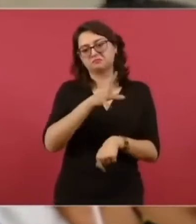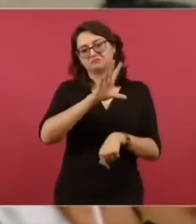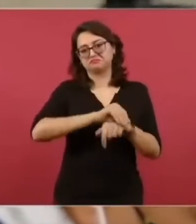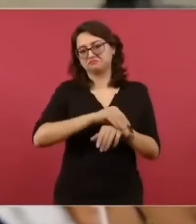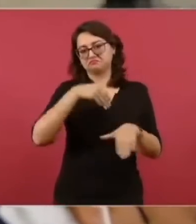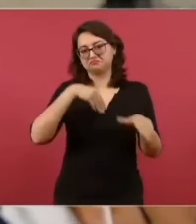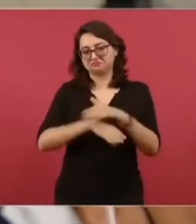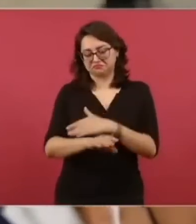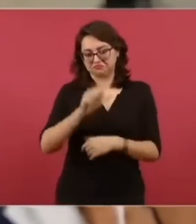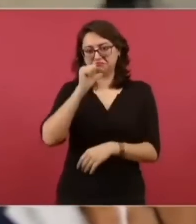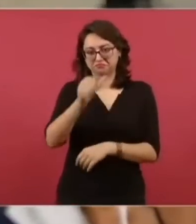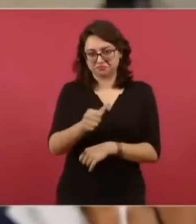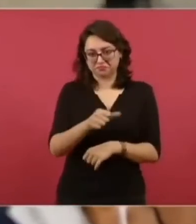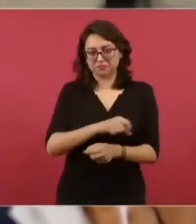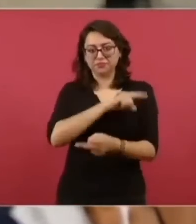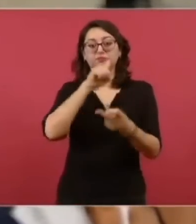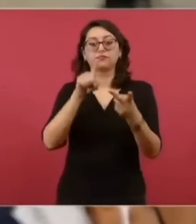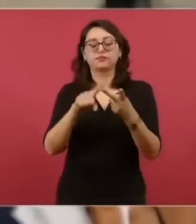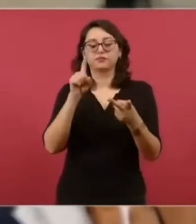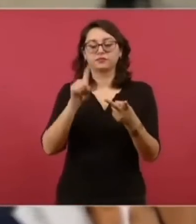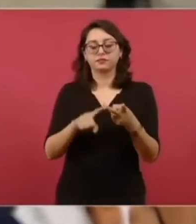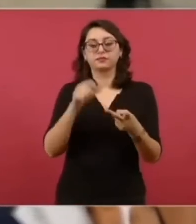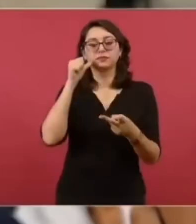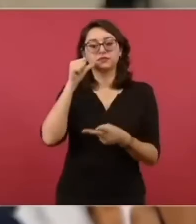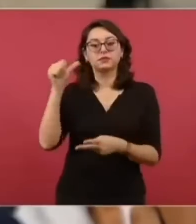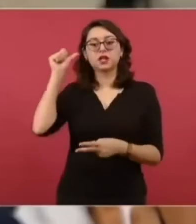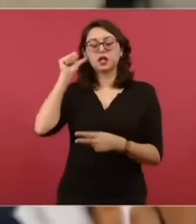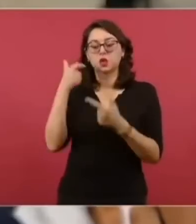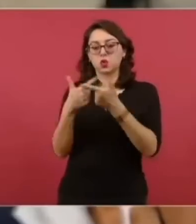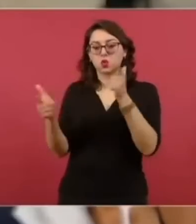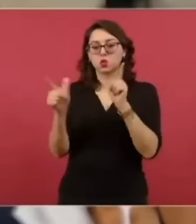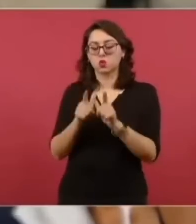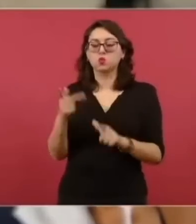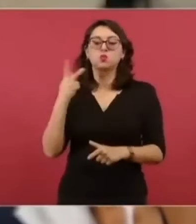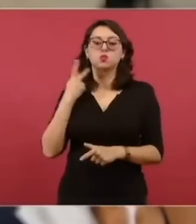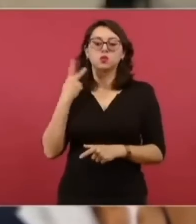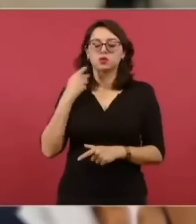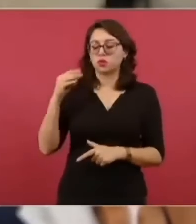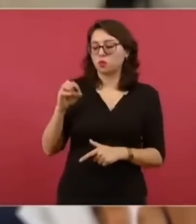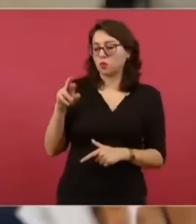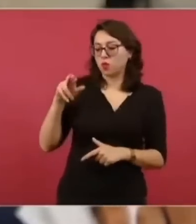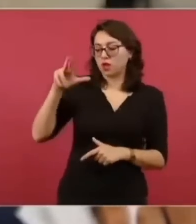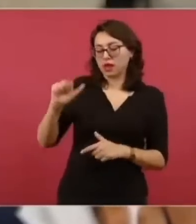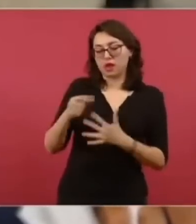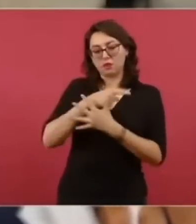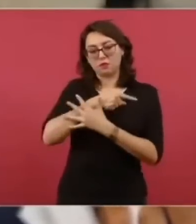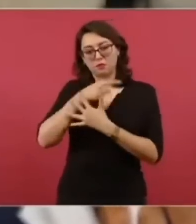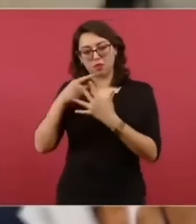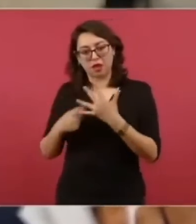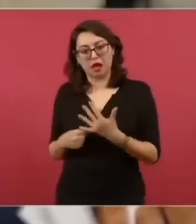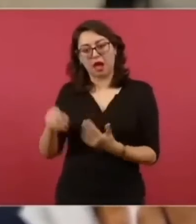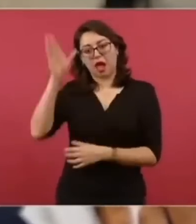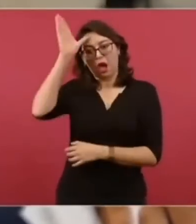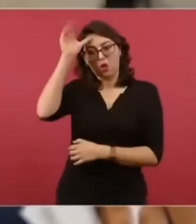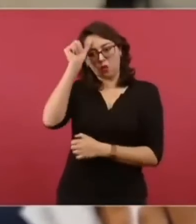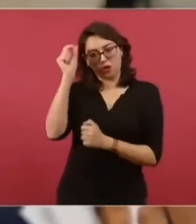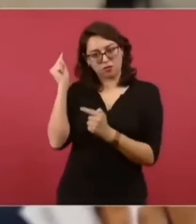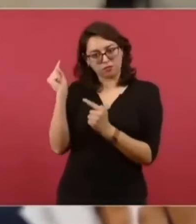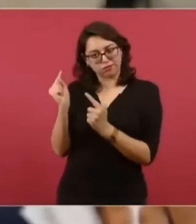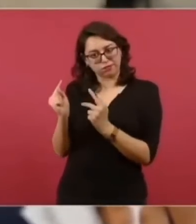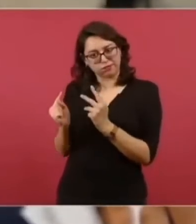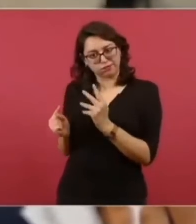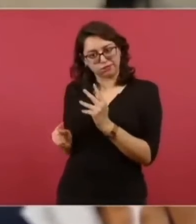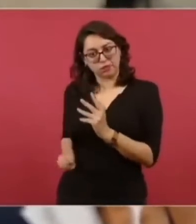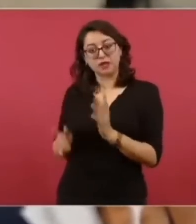opinión también sobre los acuerdos de ayer en el Consejo Nacional de Morena, los cuales pues ya dan las reglas con